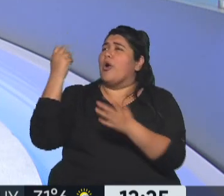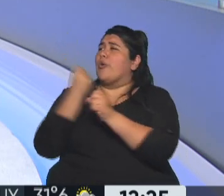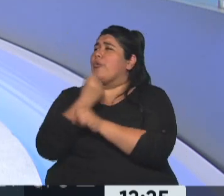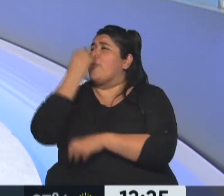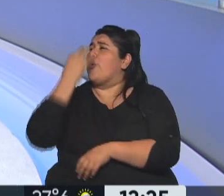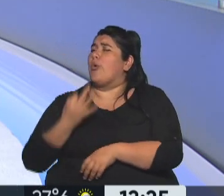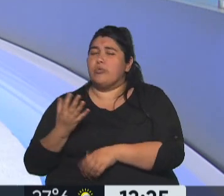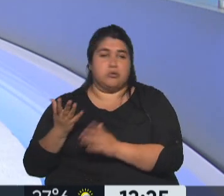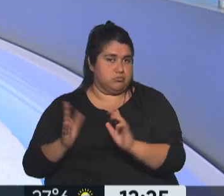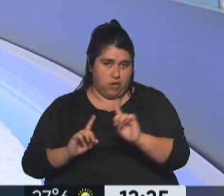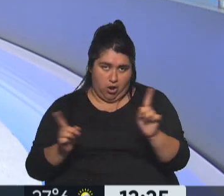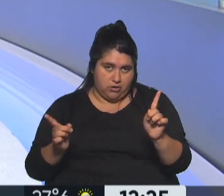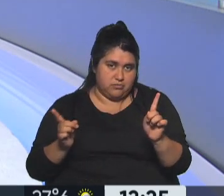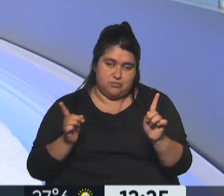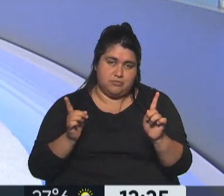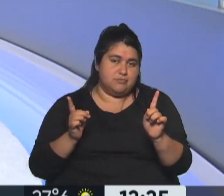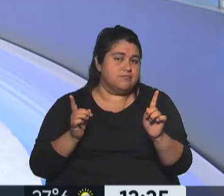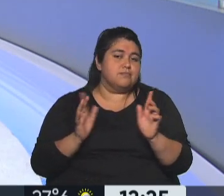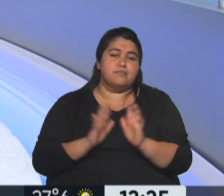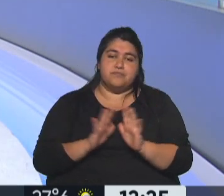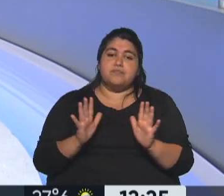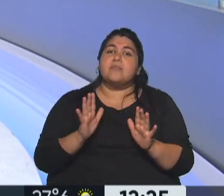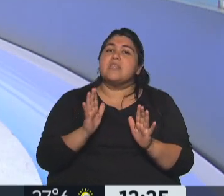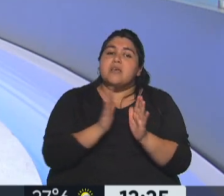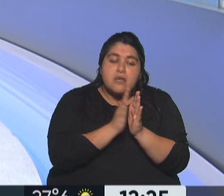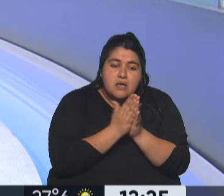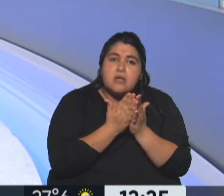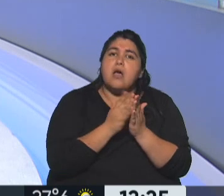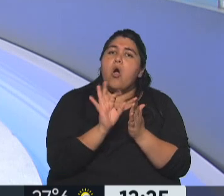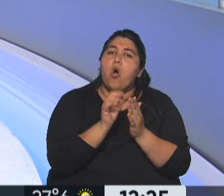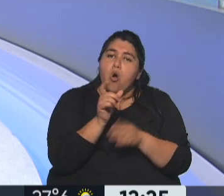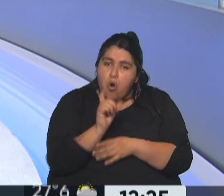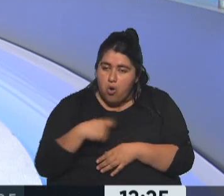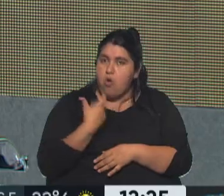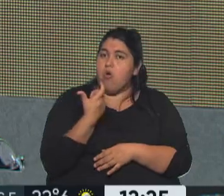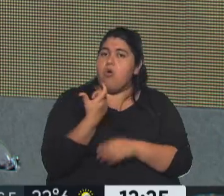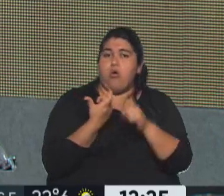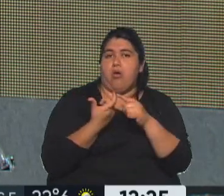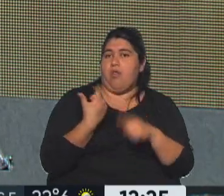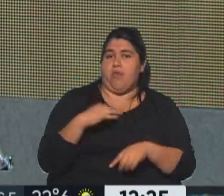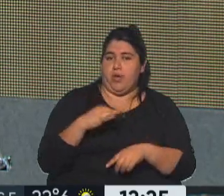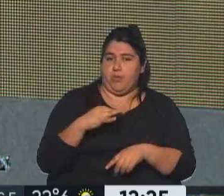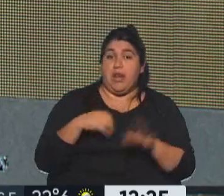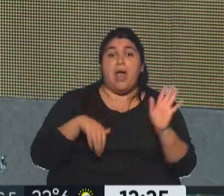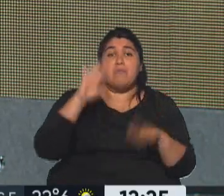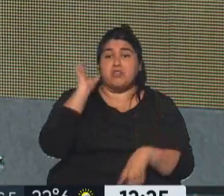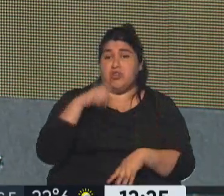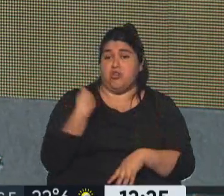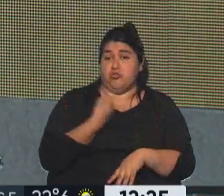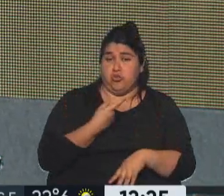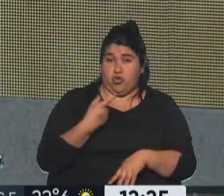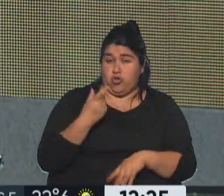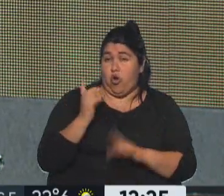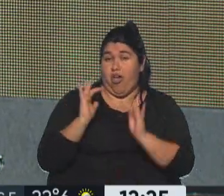dudas, para no perderlo en la billetera, no sirve. La última versión. ¿Y solo físico? Solo físico. Bien, porque muchos nos manejamos con el DNI digital,